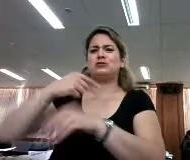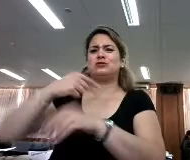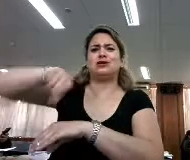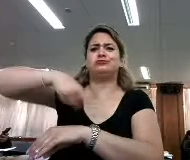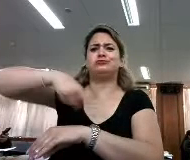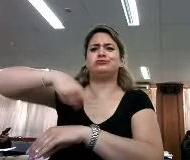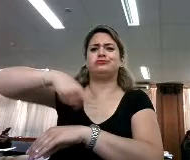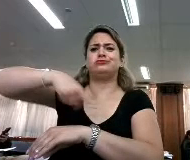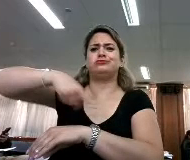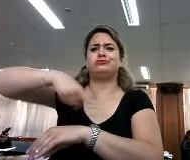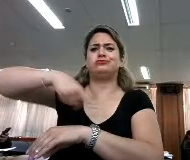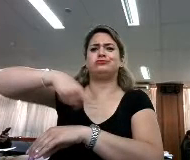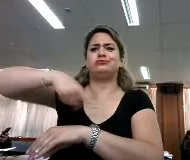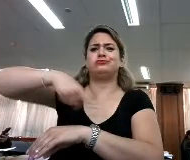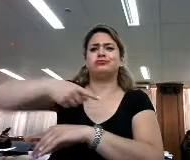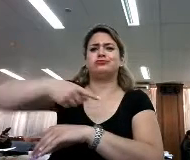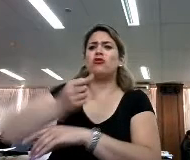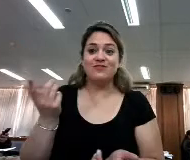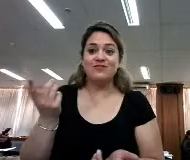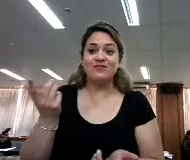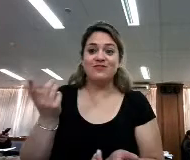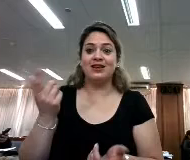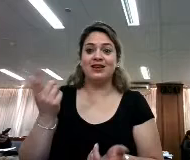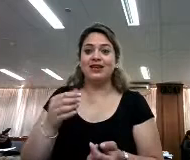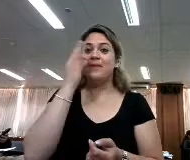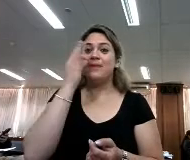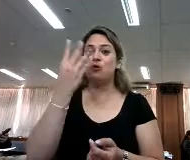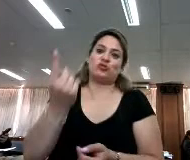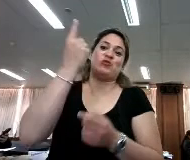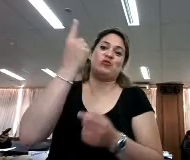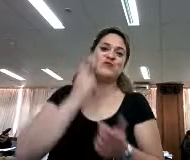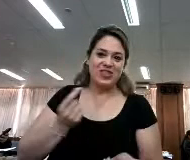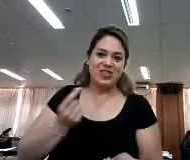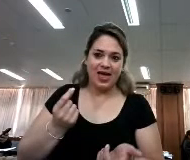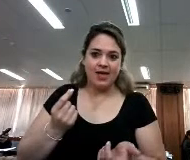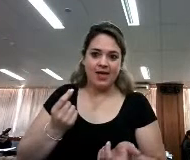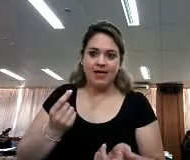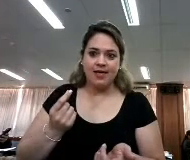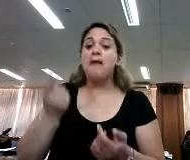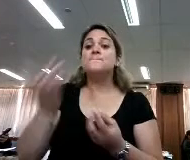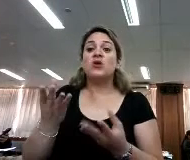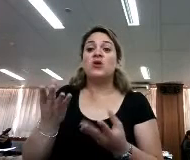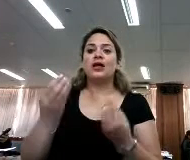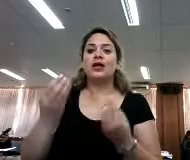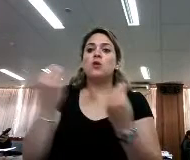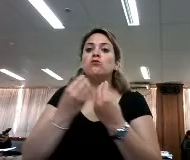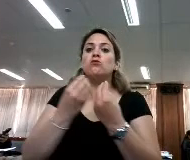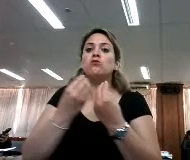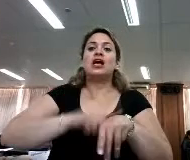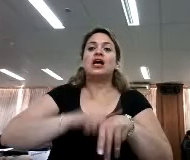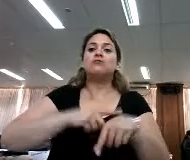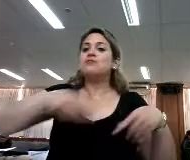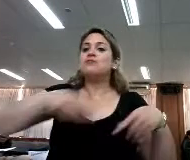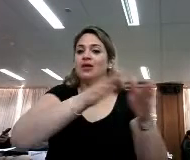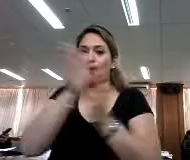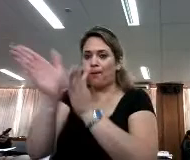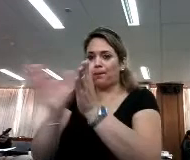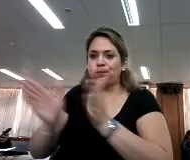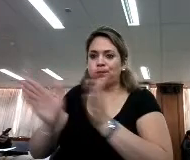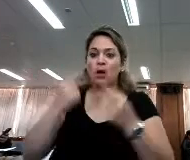tenemos para vivir? 24 en un día, ¿por qué? porque estamos haciendo varias cosas a la vez, porque nuestra